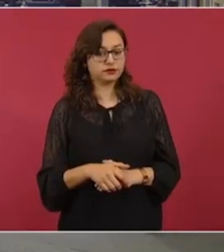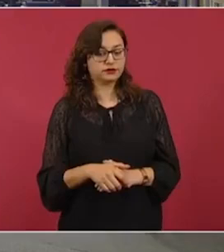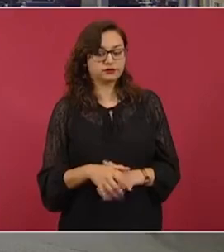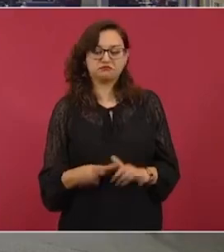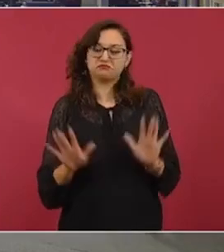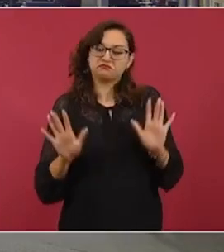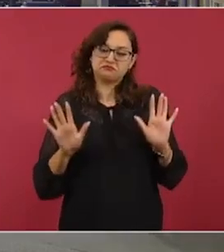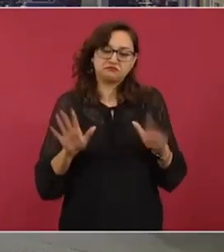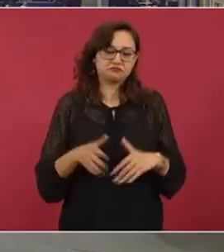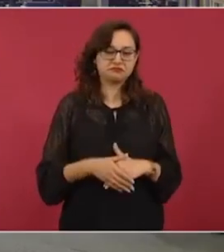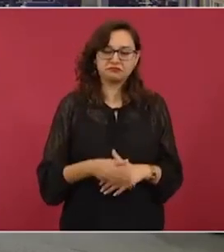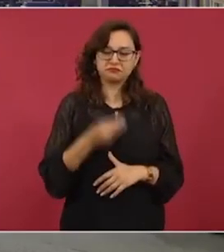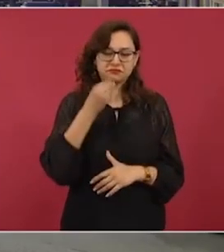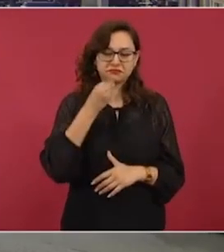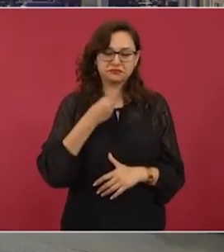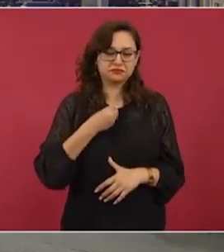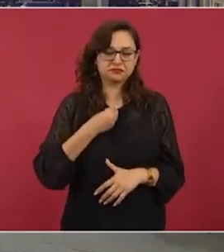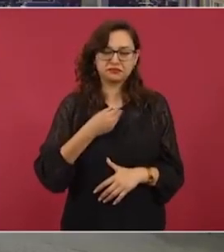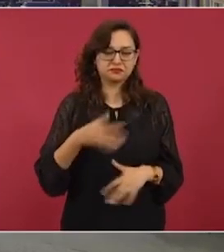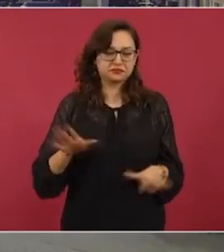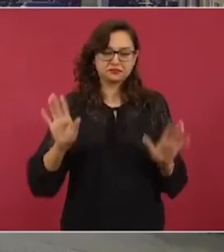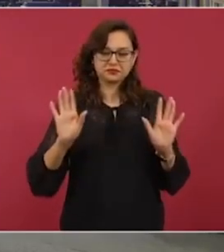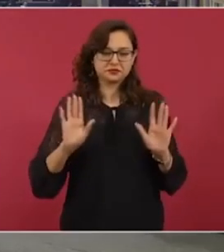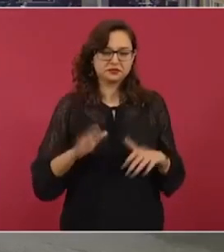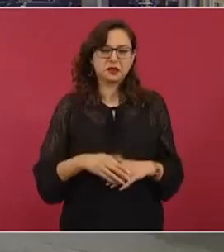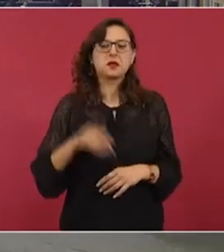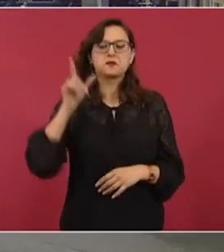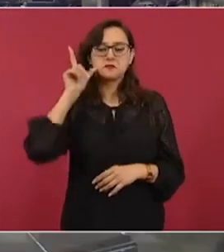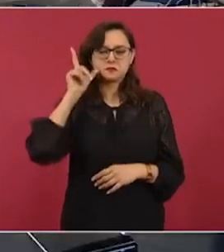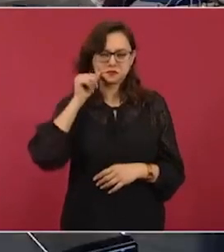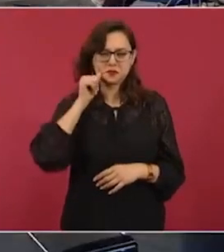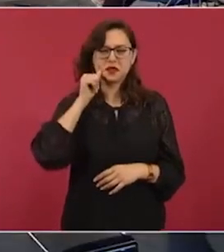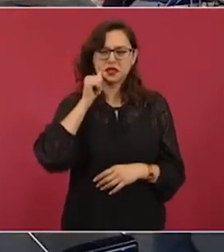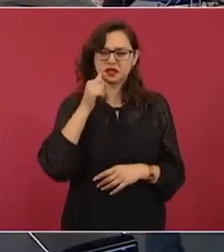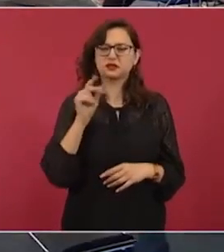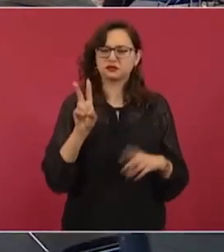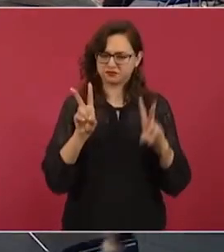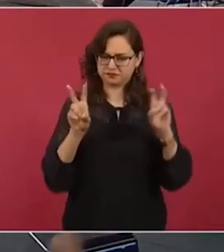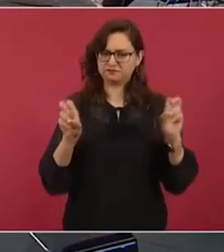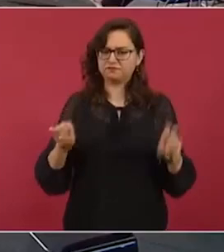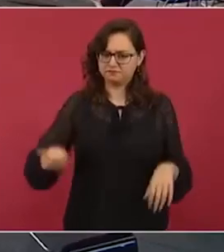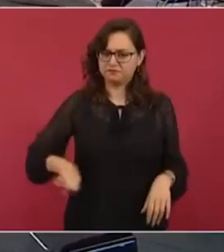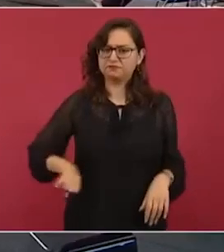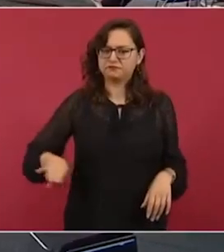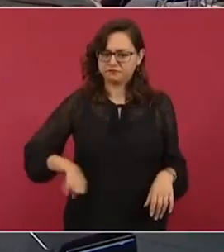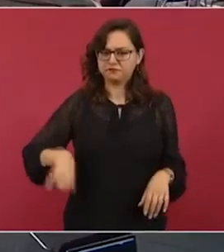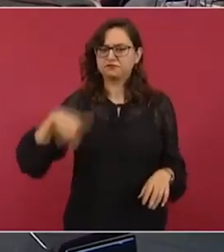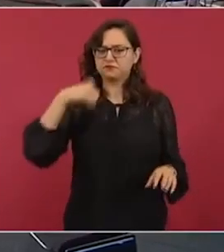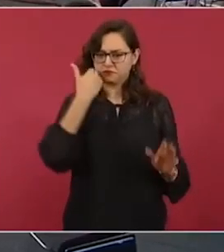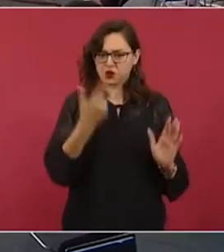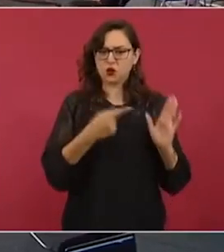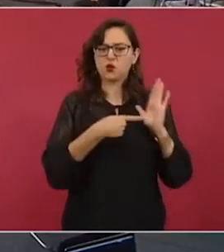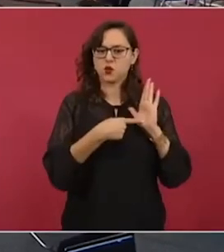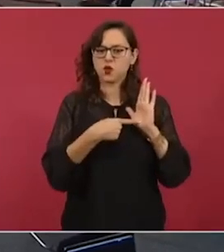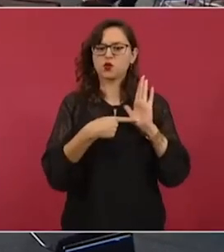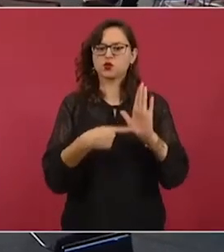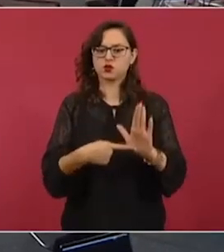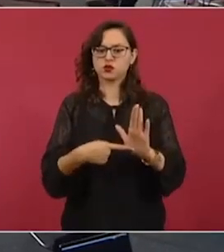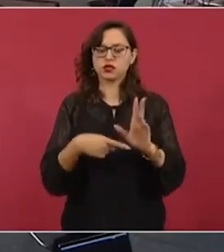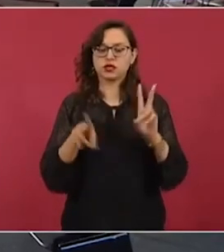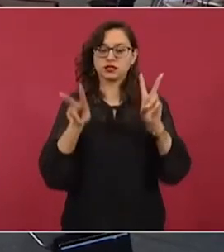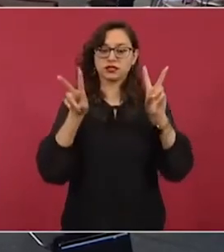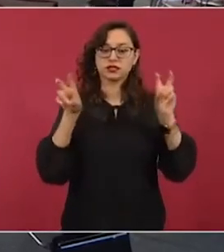Bueno, ya lo de… Si no, para mañana, porque sí es interesante. Es un diálogo. Es un diálogo.